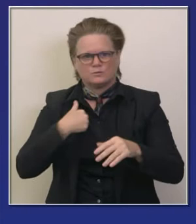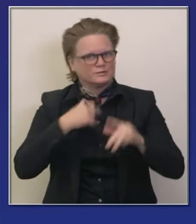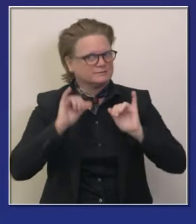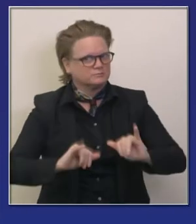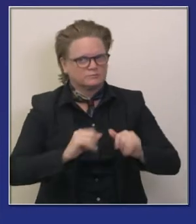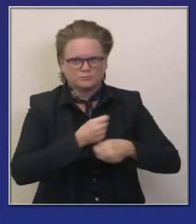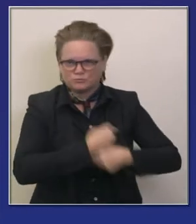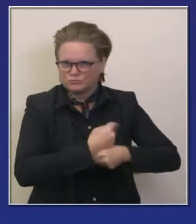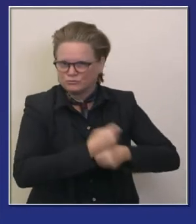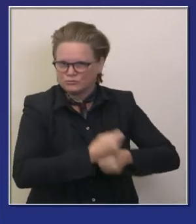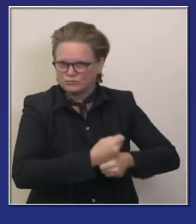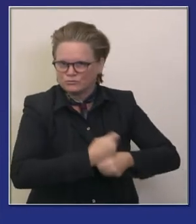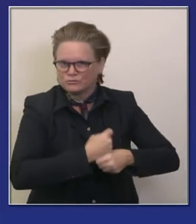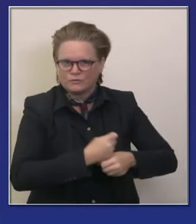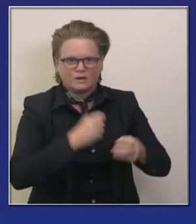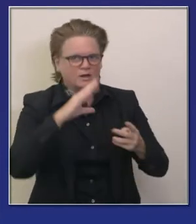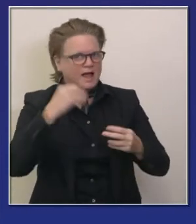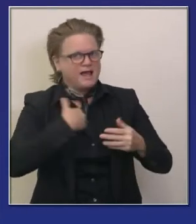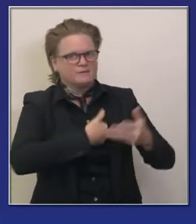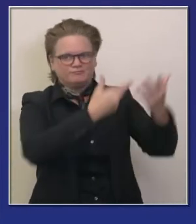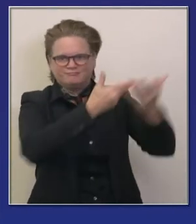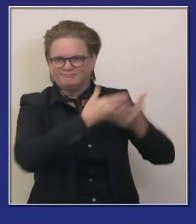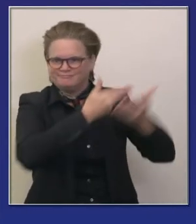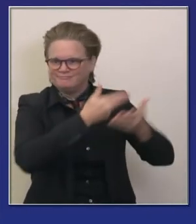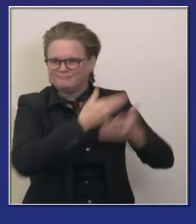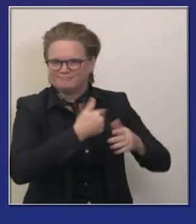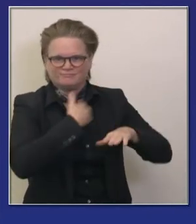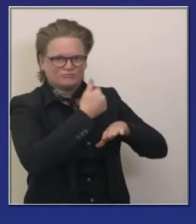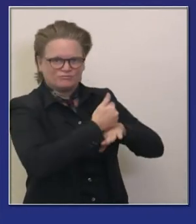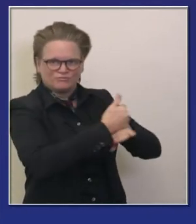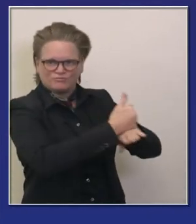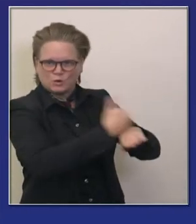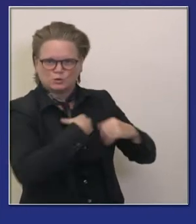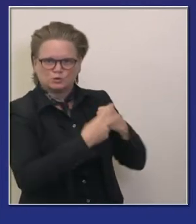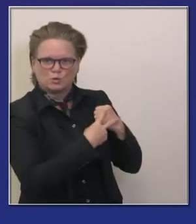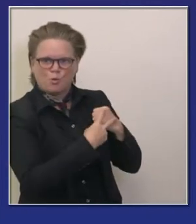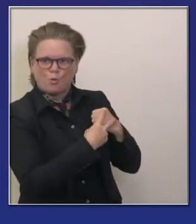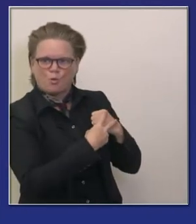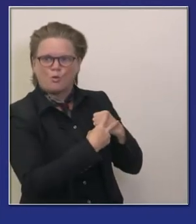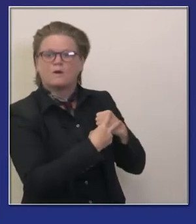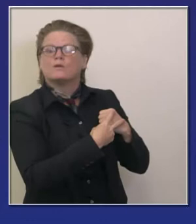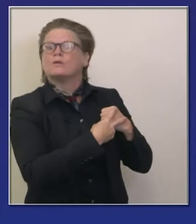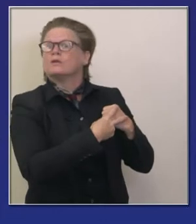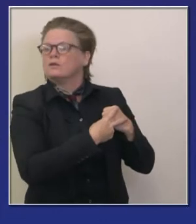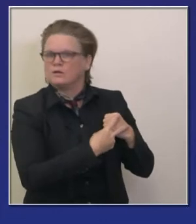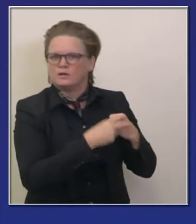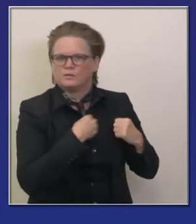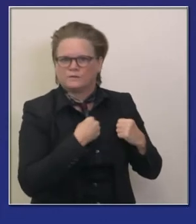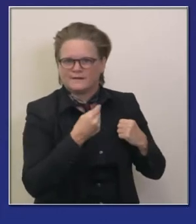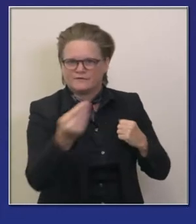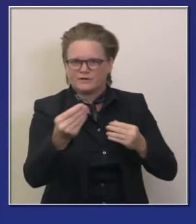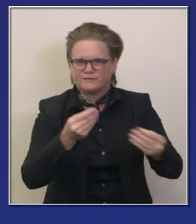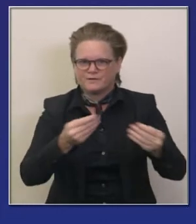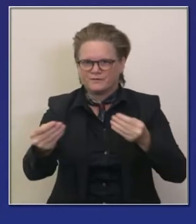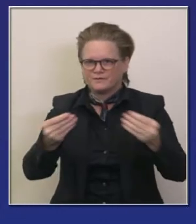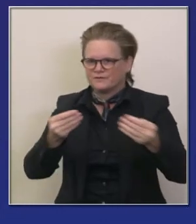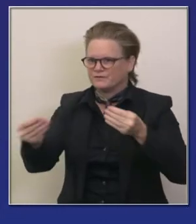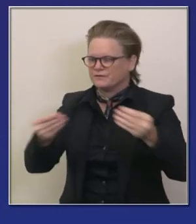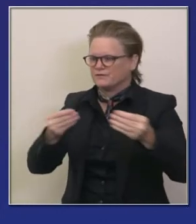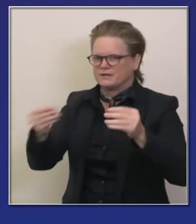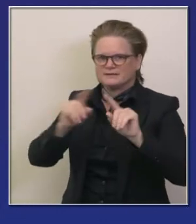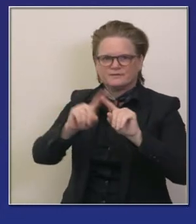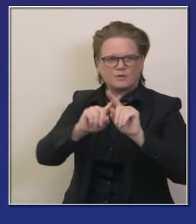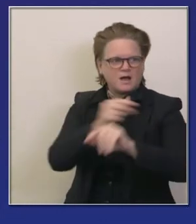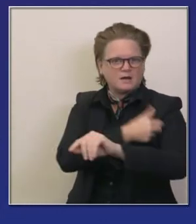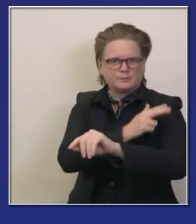la disponibilidad de ventiladores y personal es esencial en cuanto a cuidado